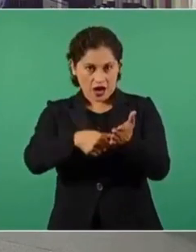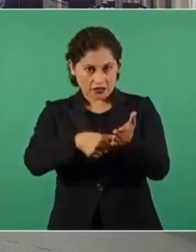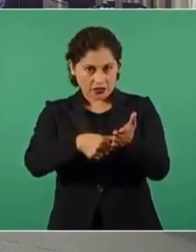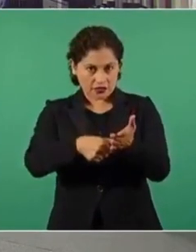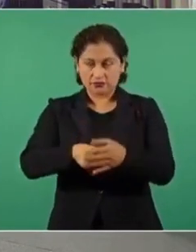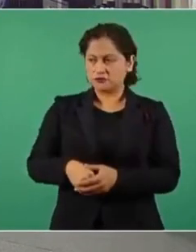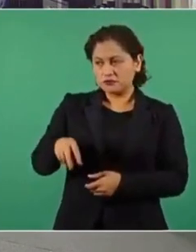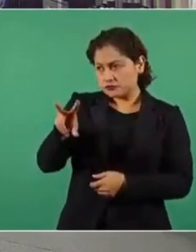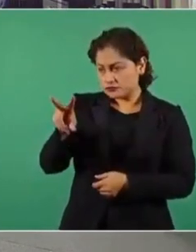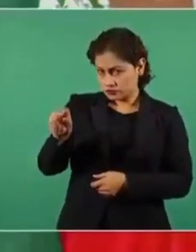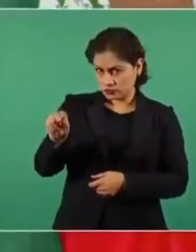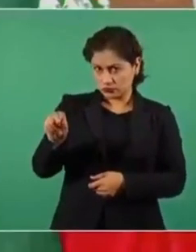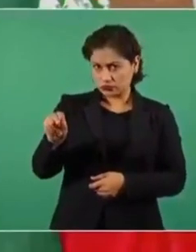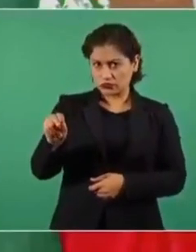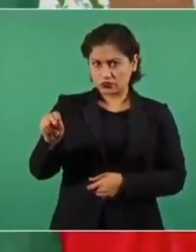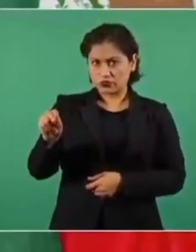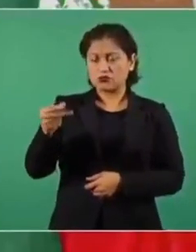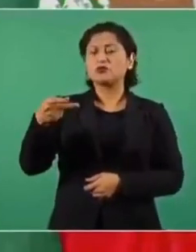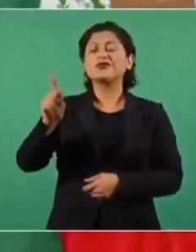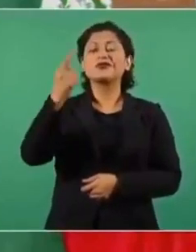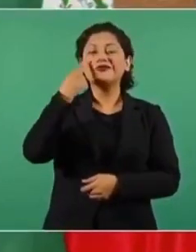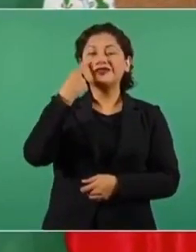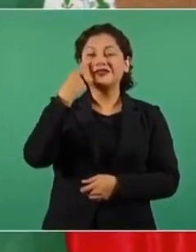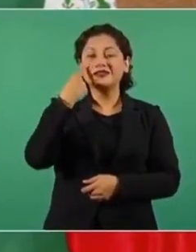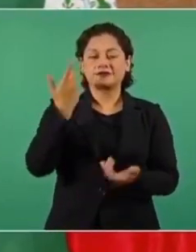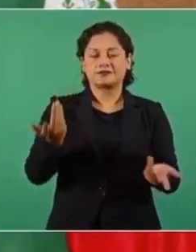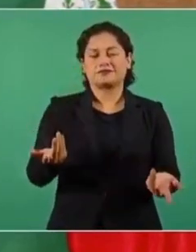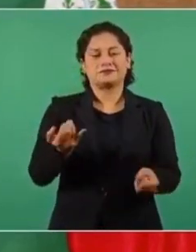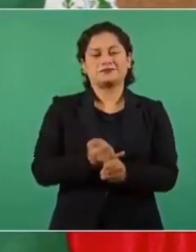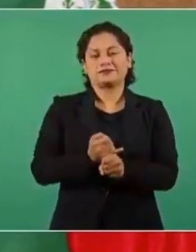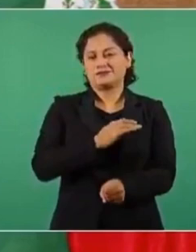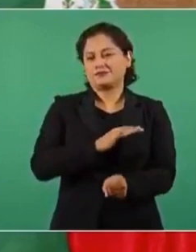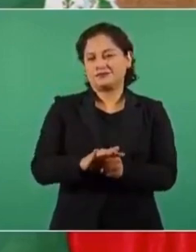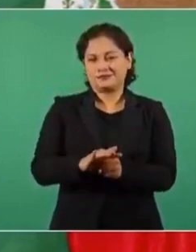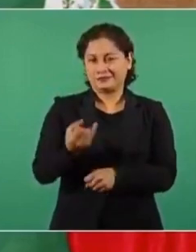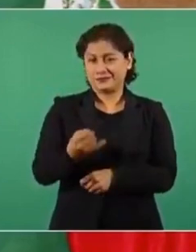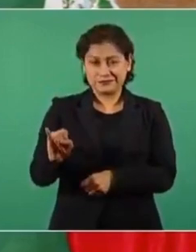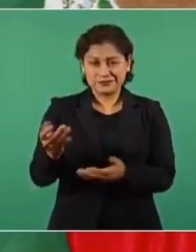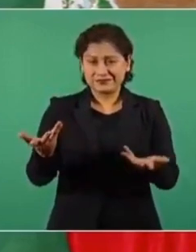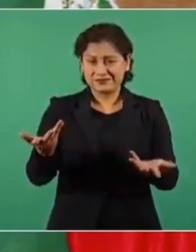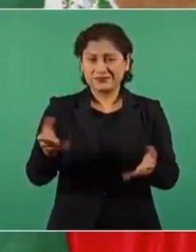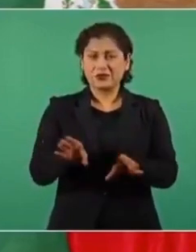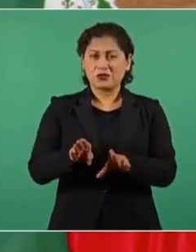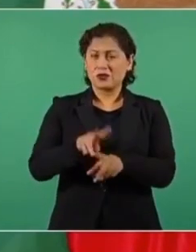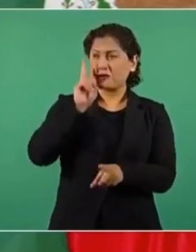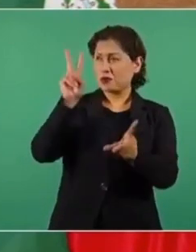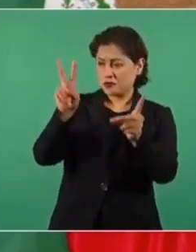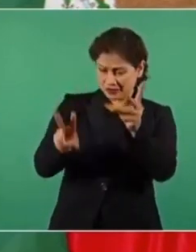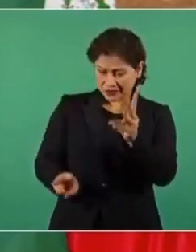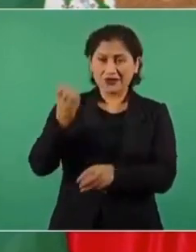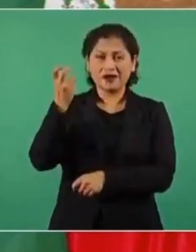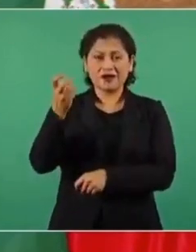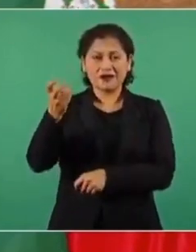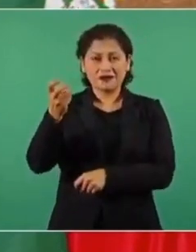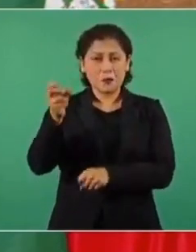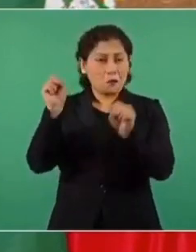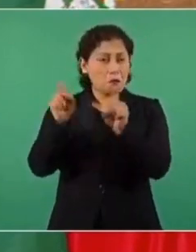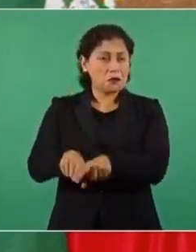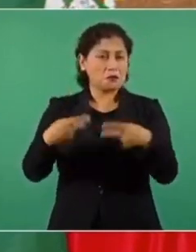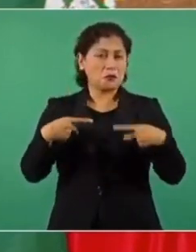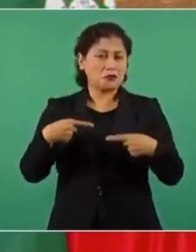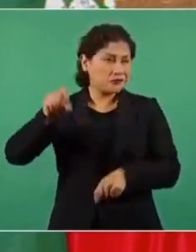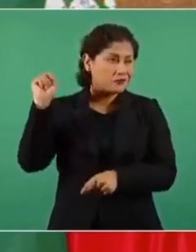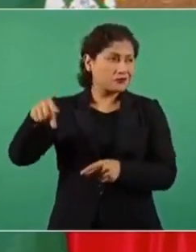No, pero ¿cómo tomar en serio algo de quienes constantemente